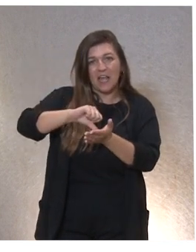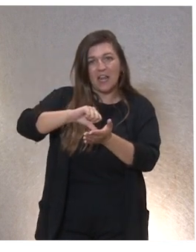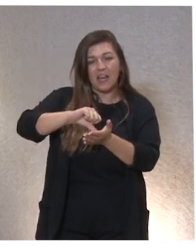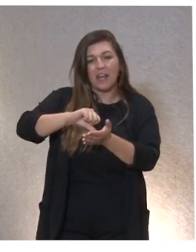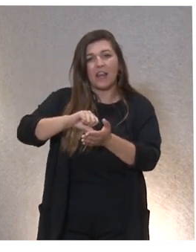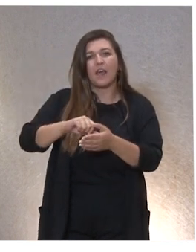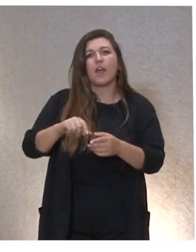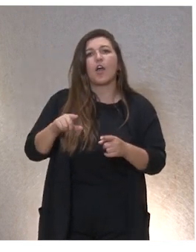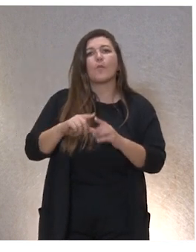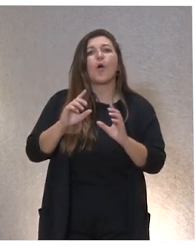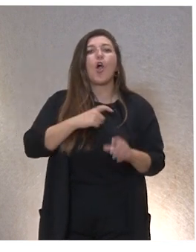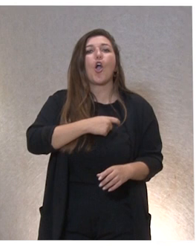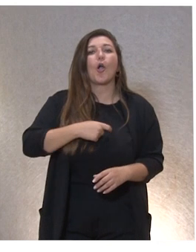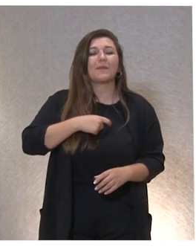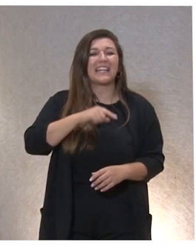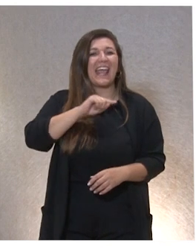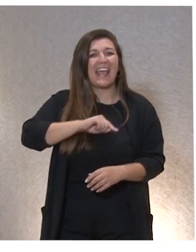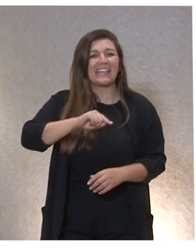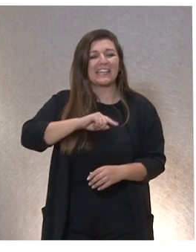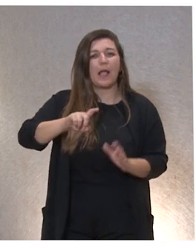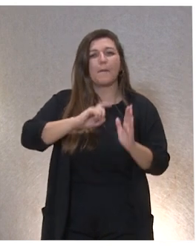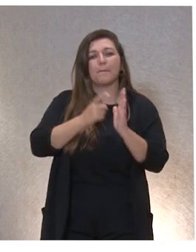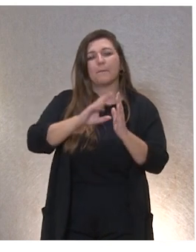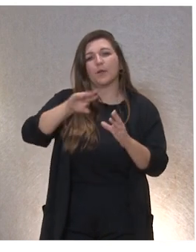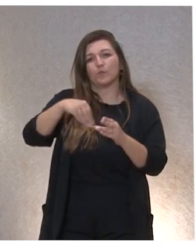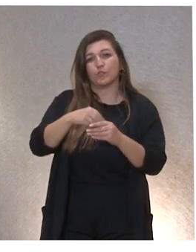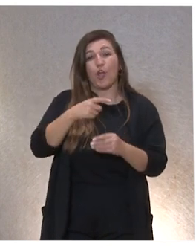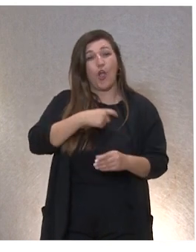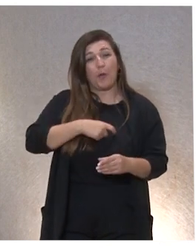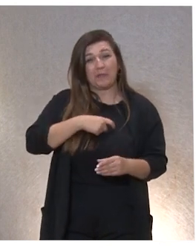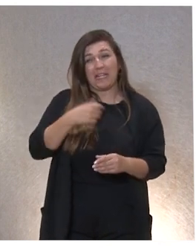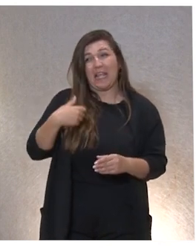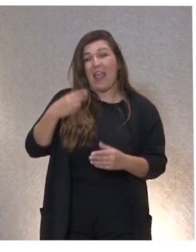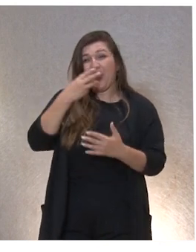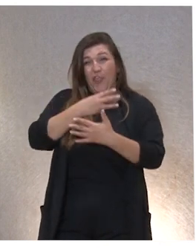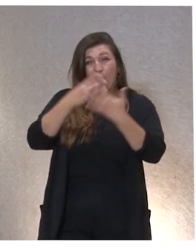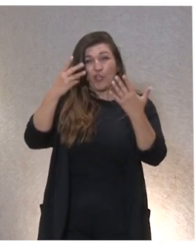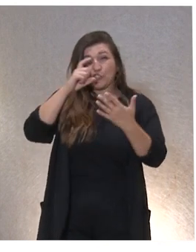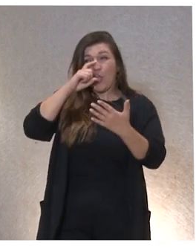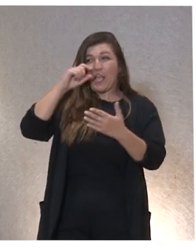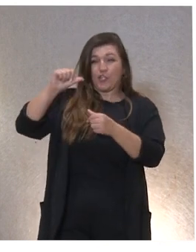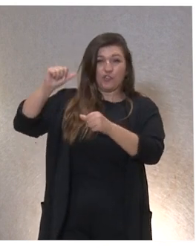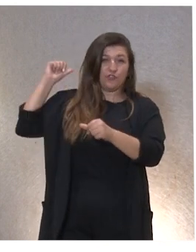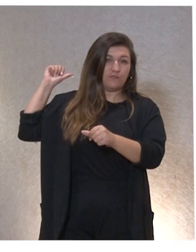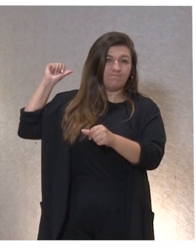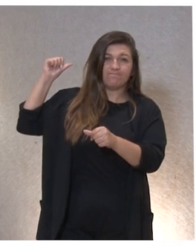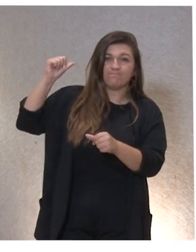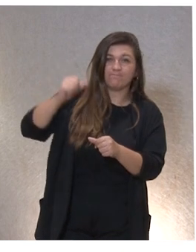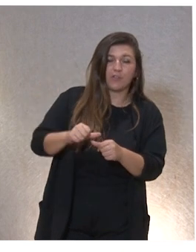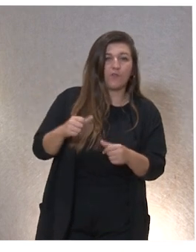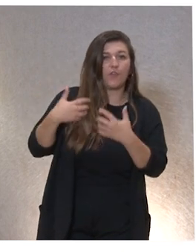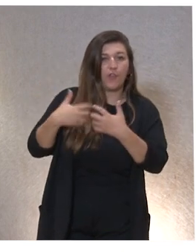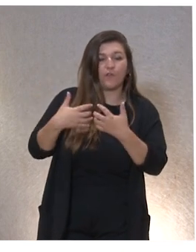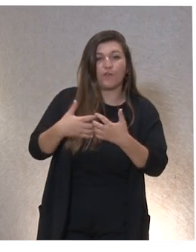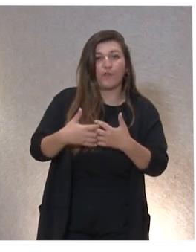comité de ética de plena inclusión que como sabéis es un comité que lleva más de 18 años funcionando ¿vale? Muchas de las